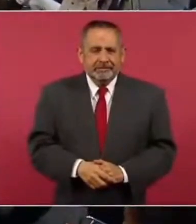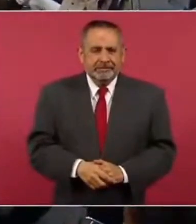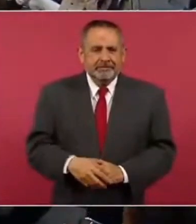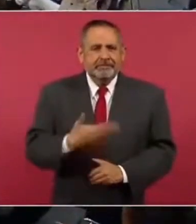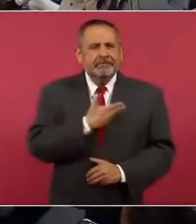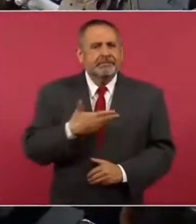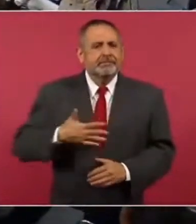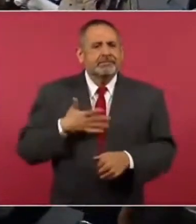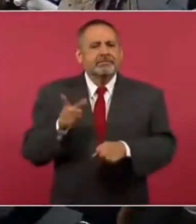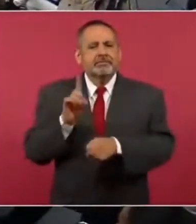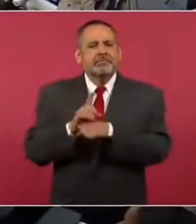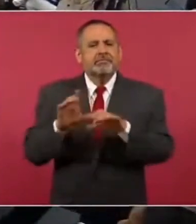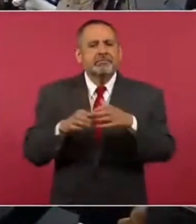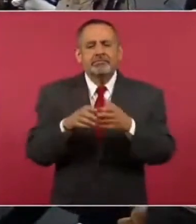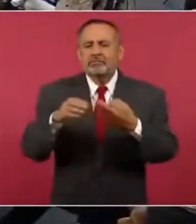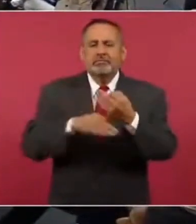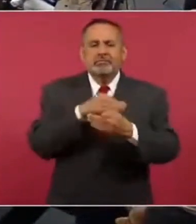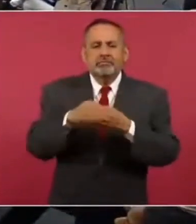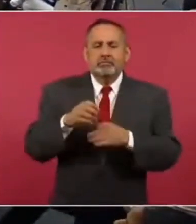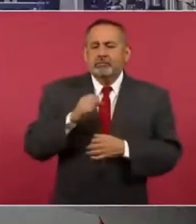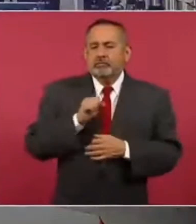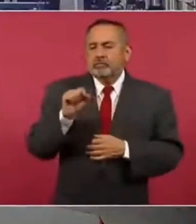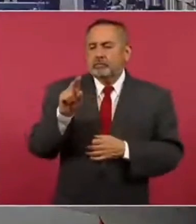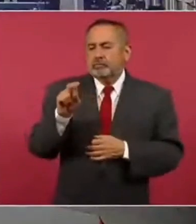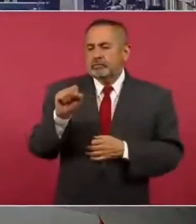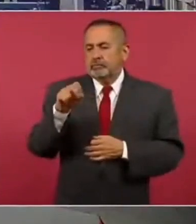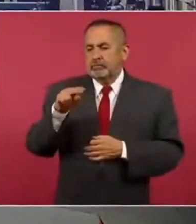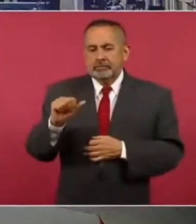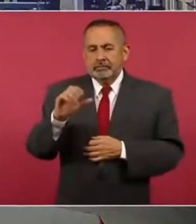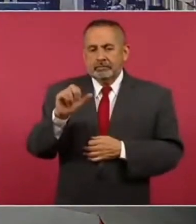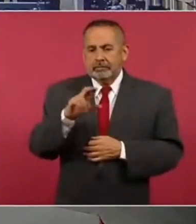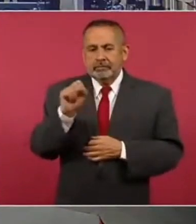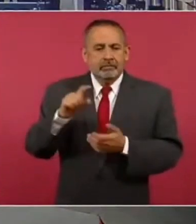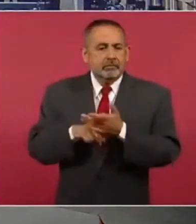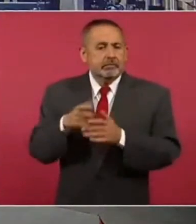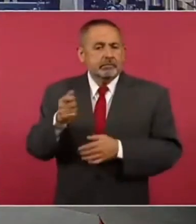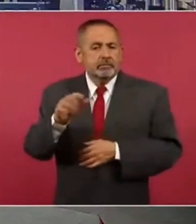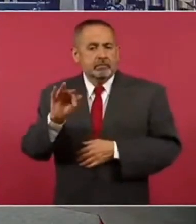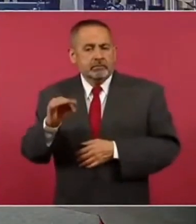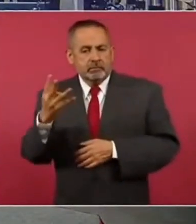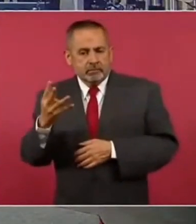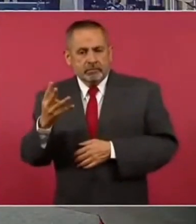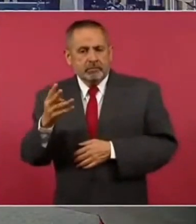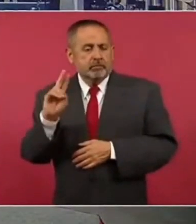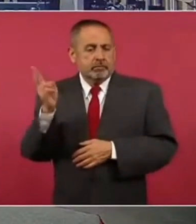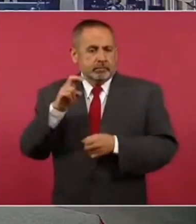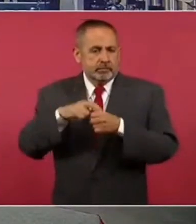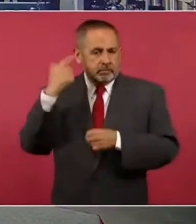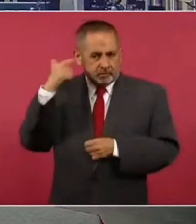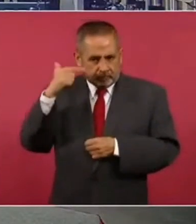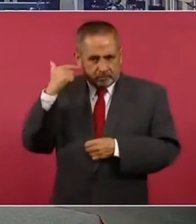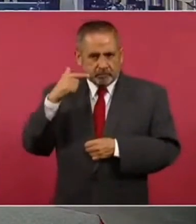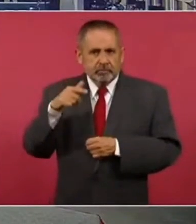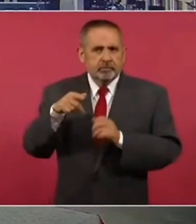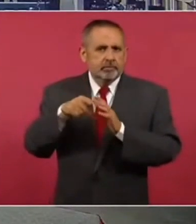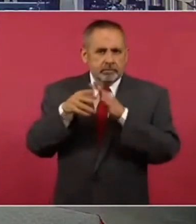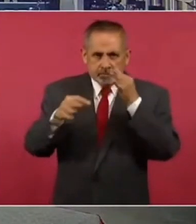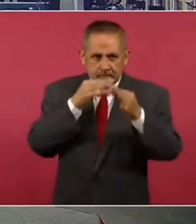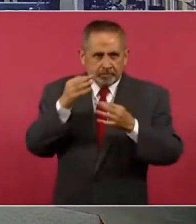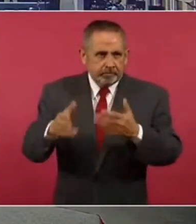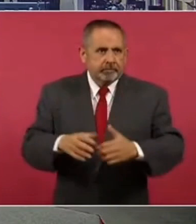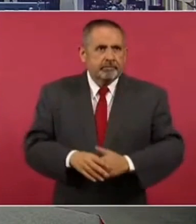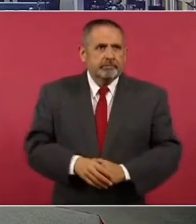Presidente, buenos días, buenos días a todos. Susana Carreño, de Canal 44, Radio Universidad de Guadalajara y Foro Nacional de Periodista.